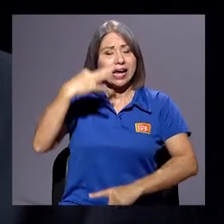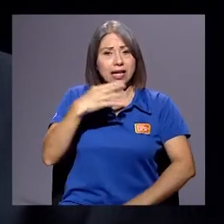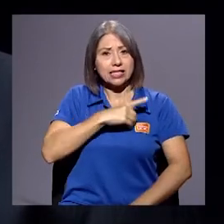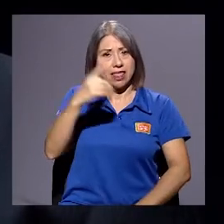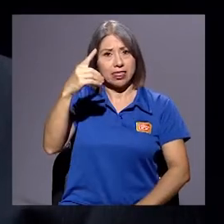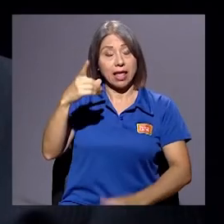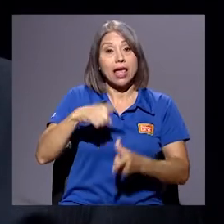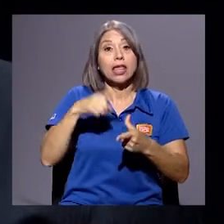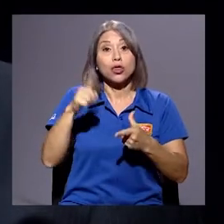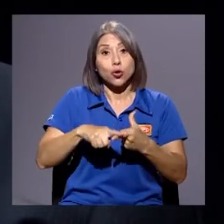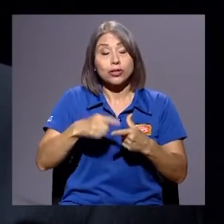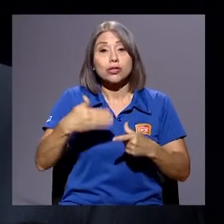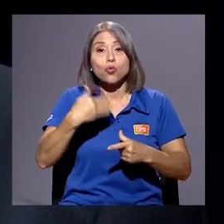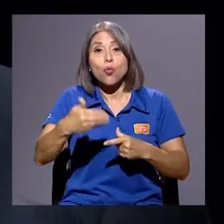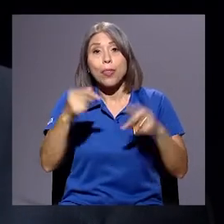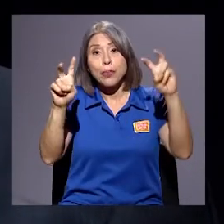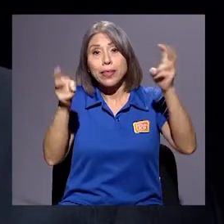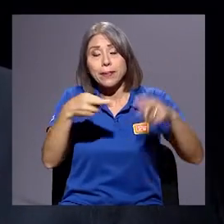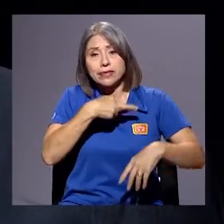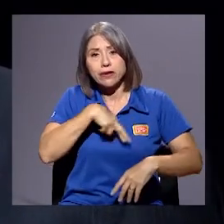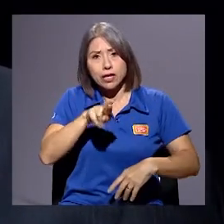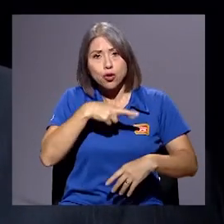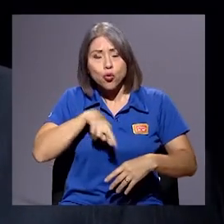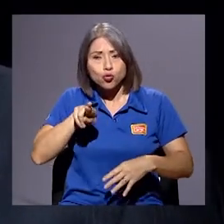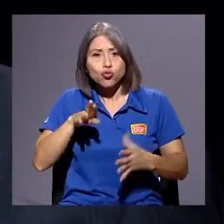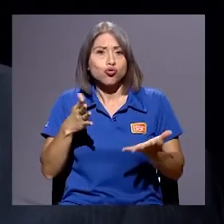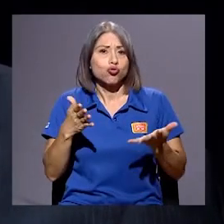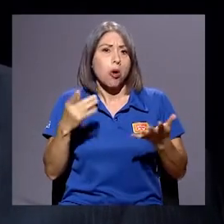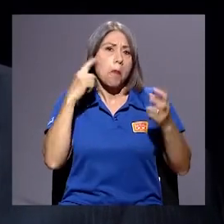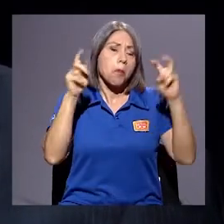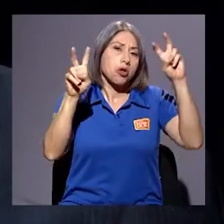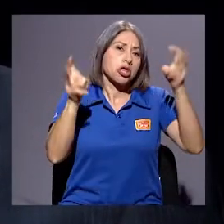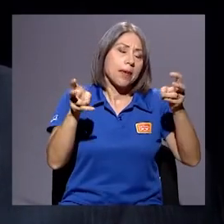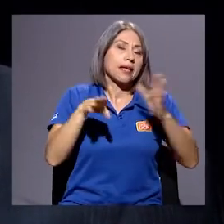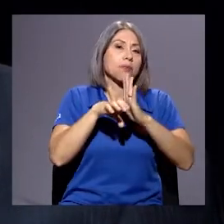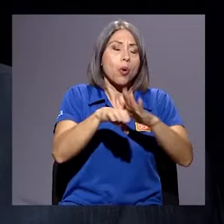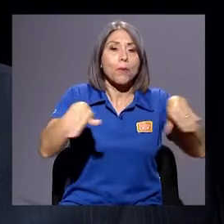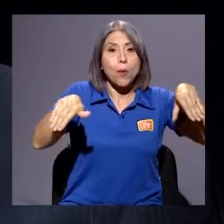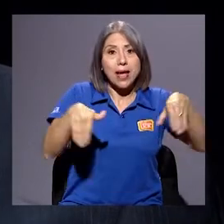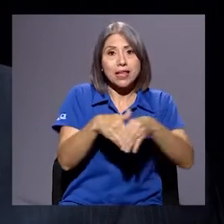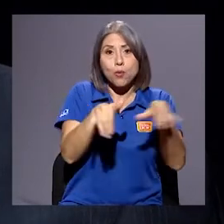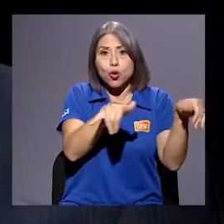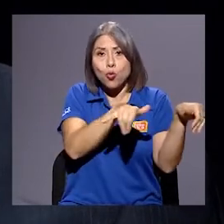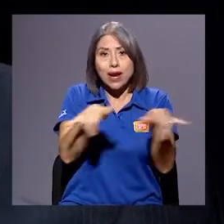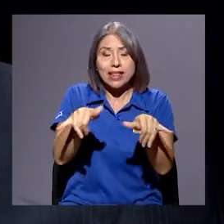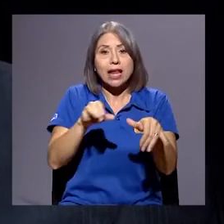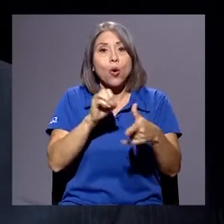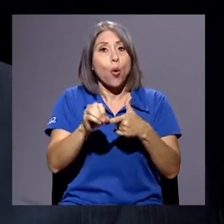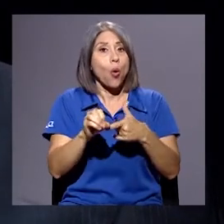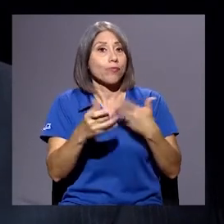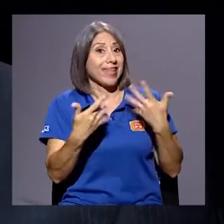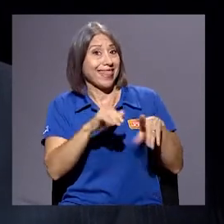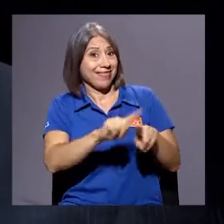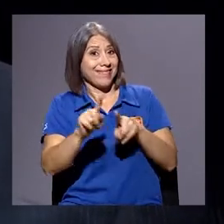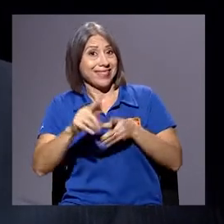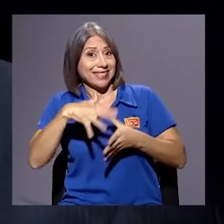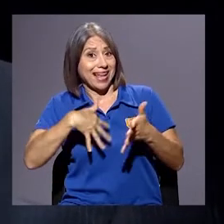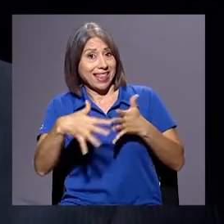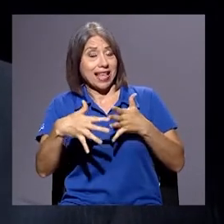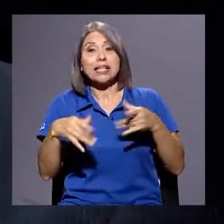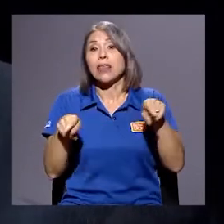apelación a temas religiosos sea por los temas del matrimonio igualitario, los temas de... Los unen agendas. ...el aborto.